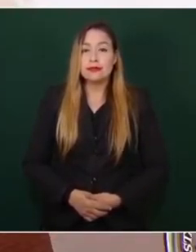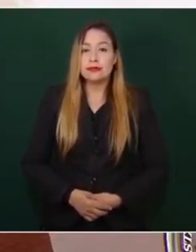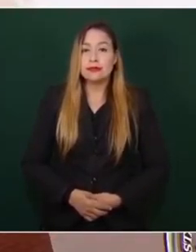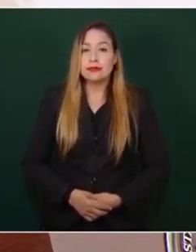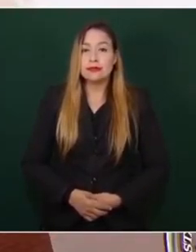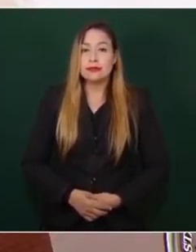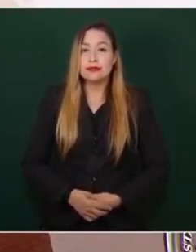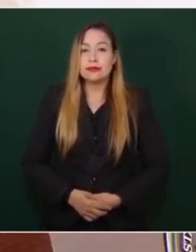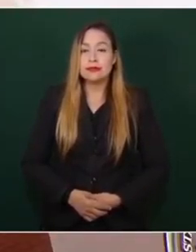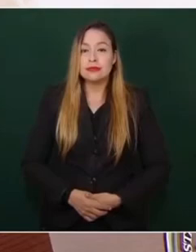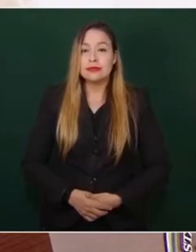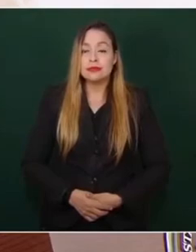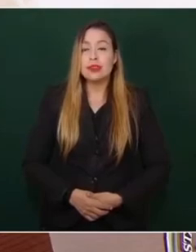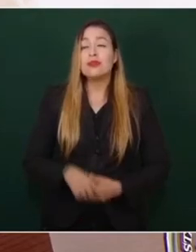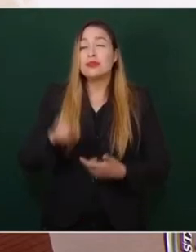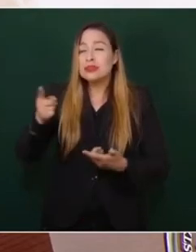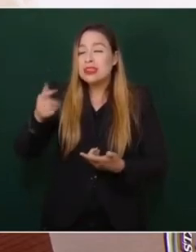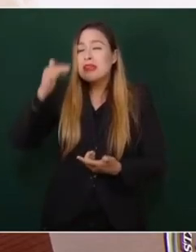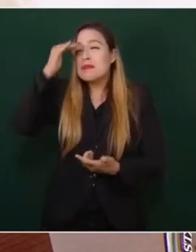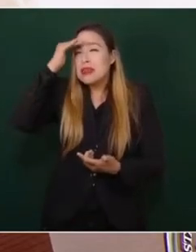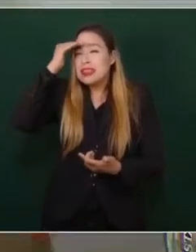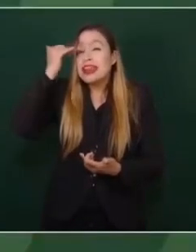las penas que tenemos que pasar,